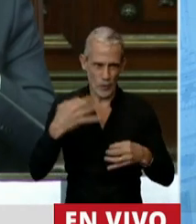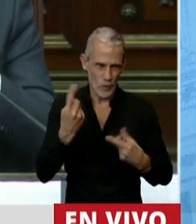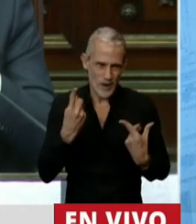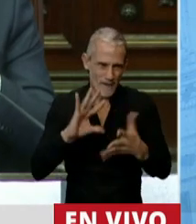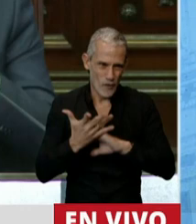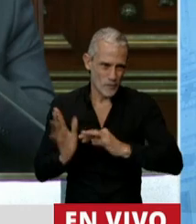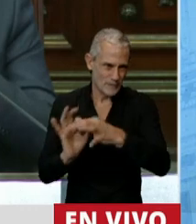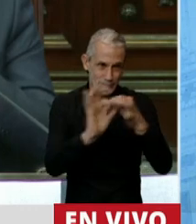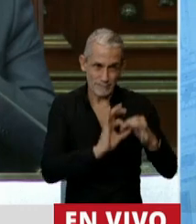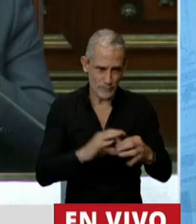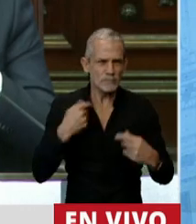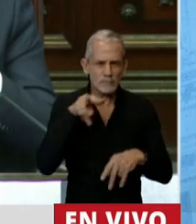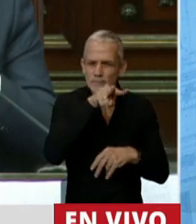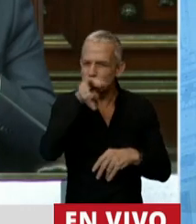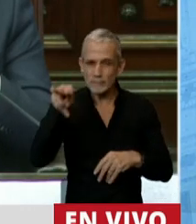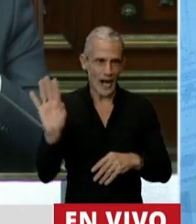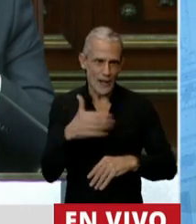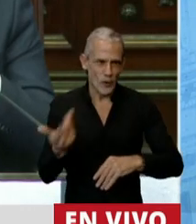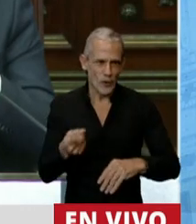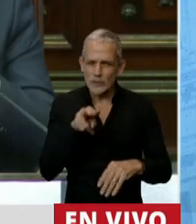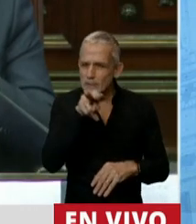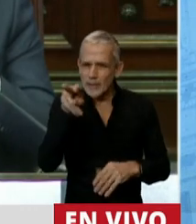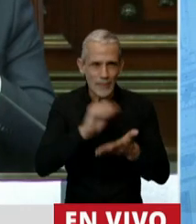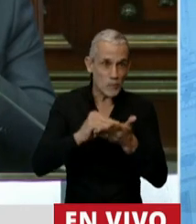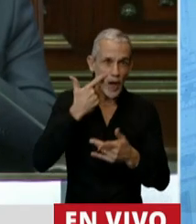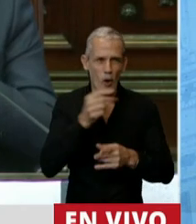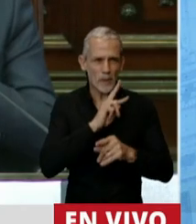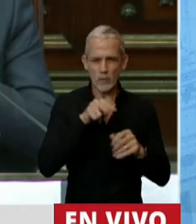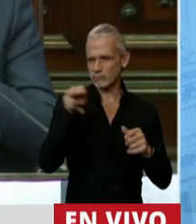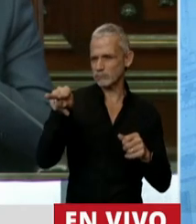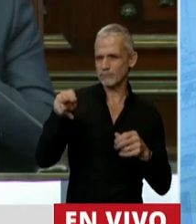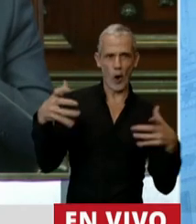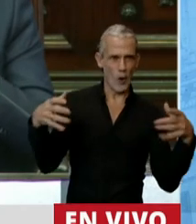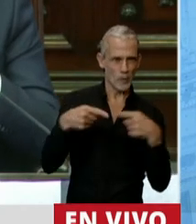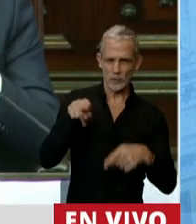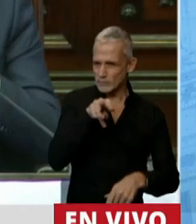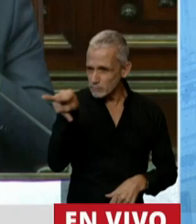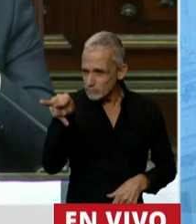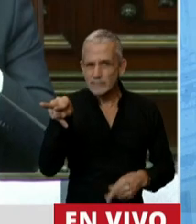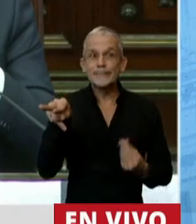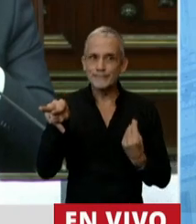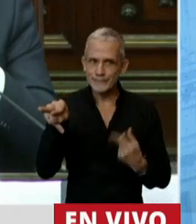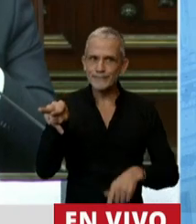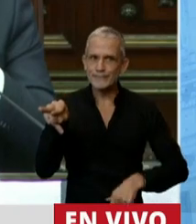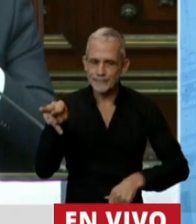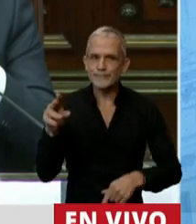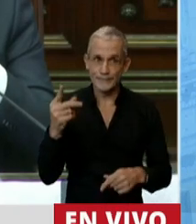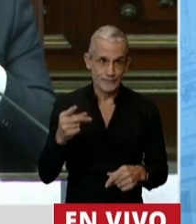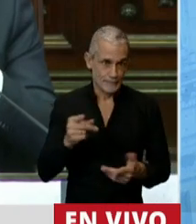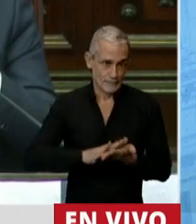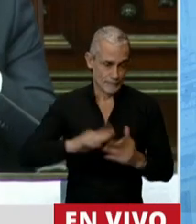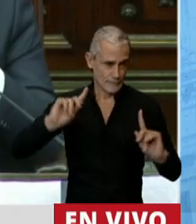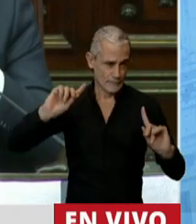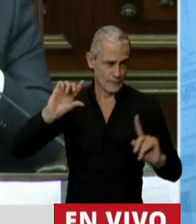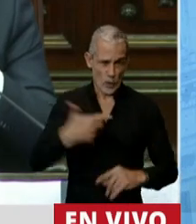Y ahí sí, los miro y las miro a los diputados y diputadas de la oposición, porque inéditamente